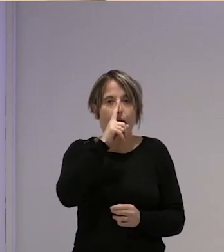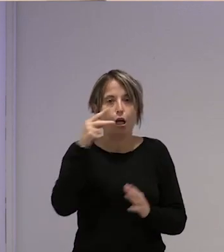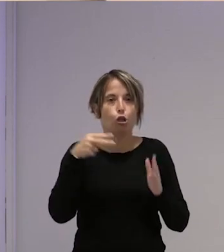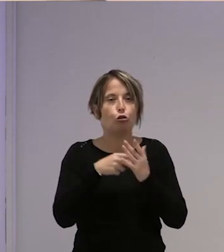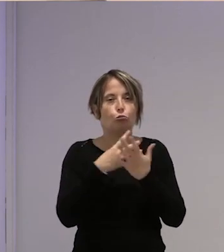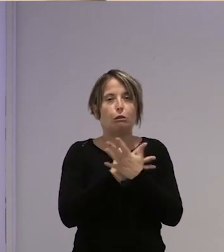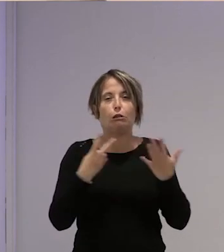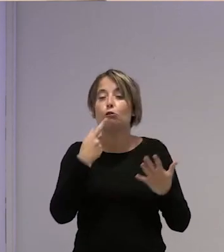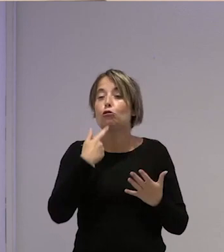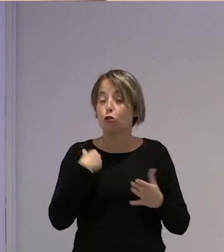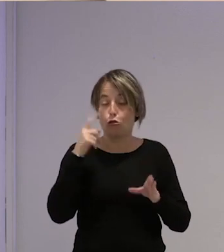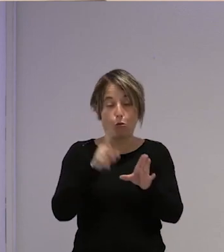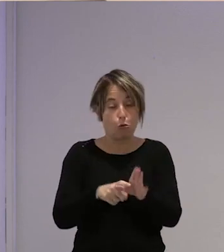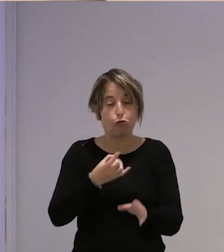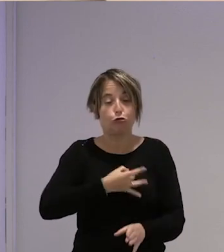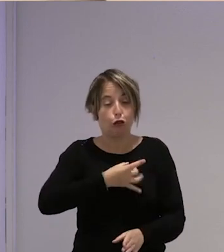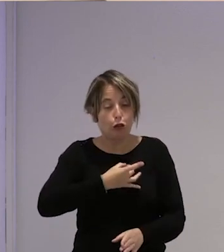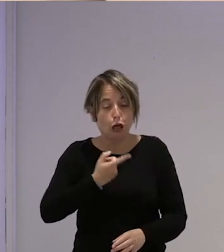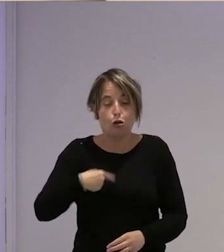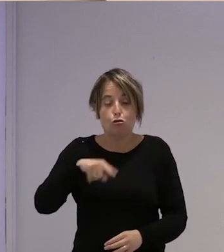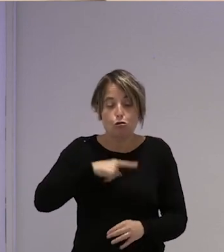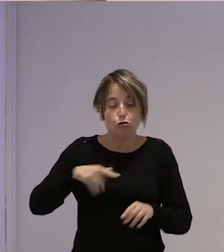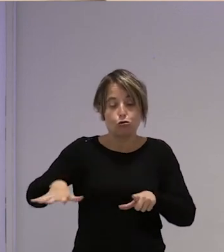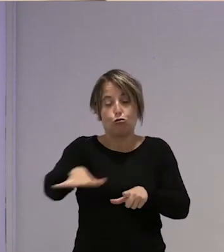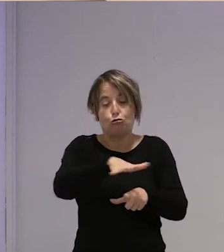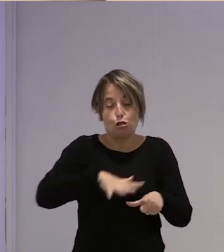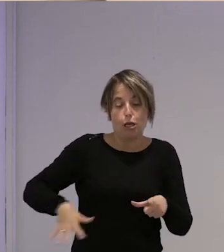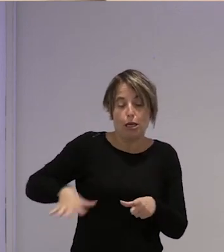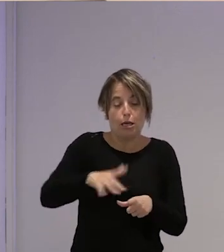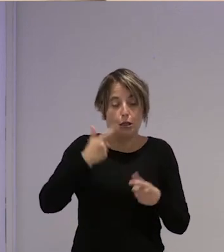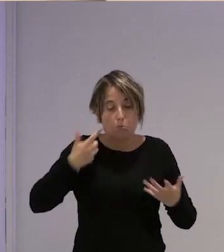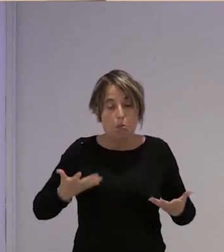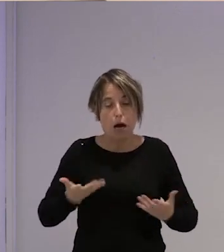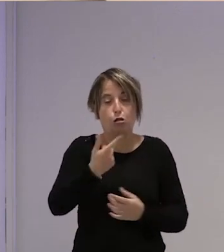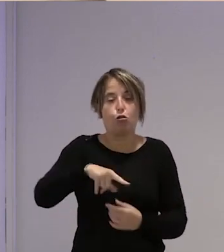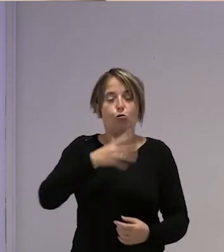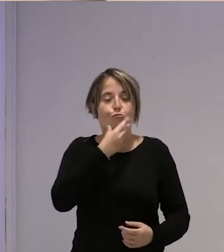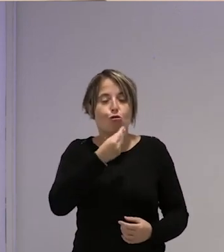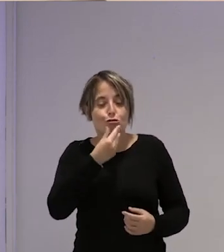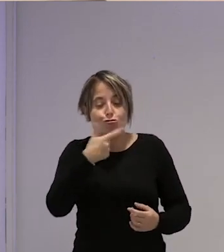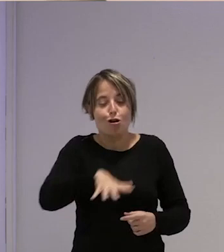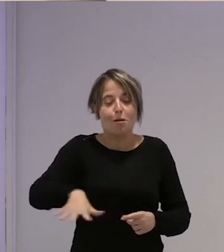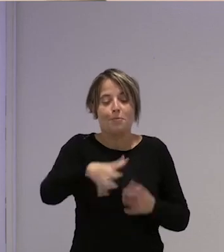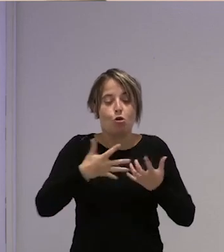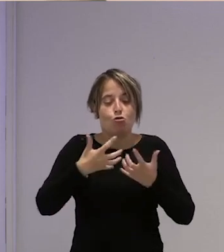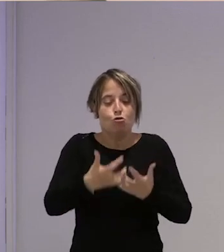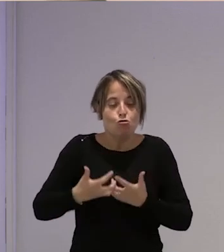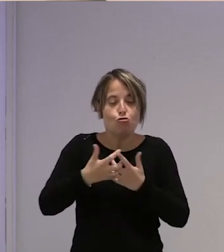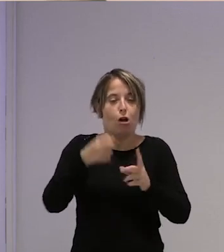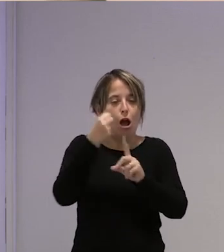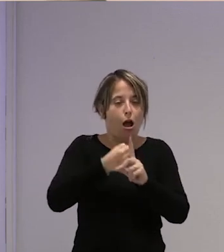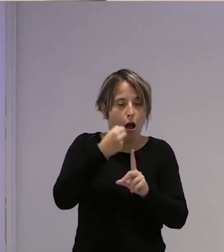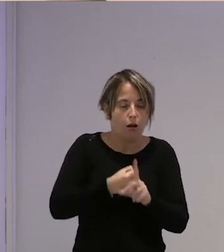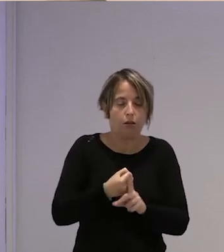dijeron oye ¿por qué no venís con nosotros al sindicato que tenemos aquí un espacio sí, a mí me me han hecho tomo bonito que se te van a abrir mucha puerta tomo como